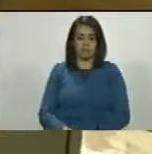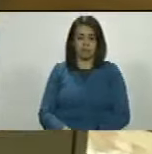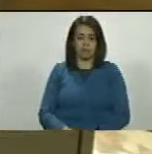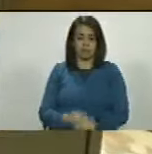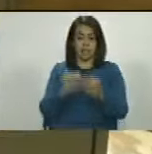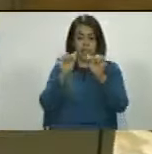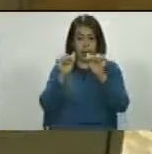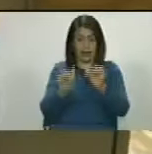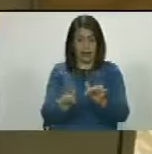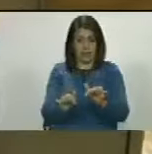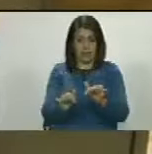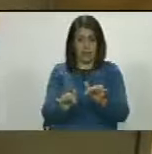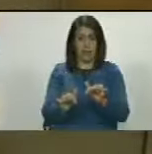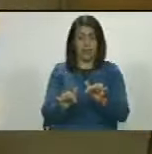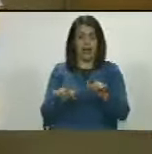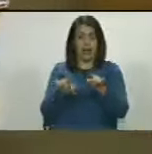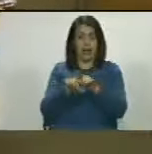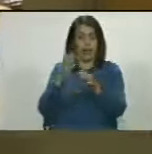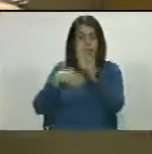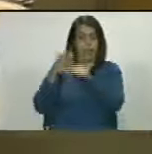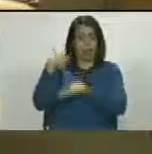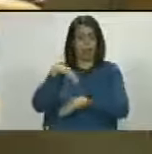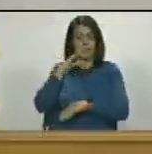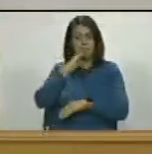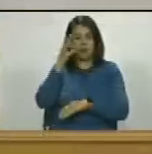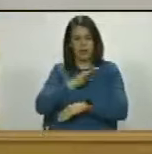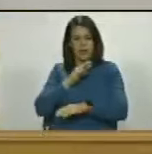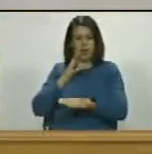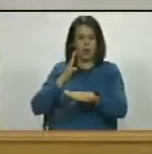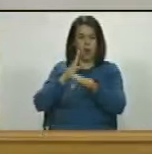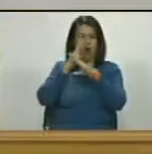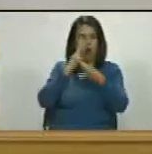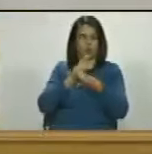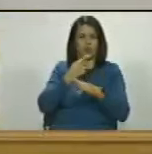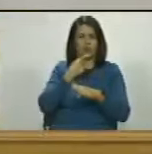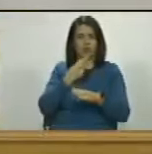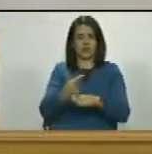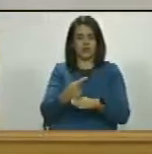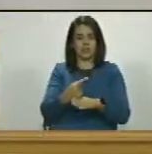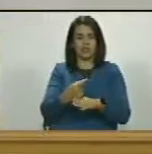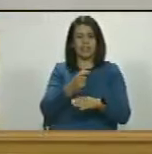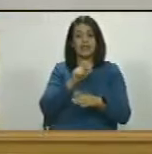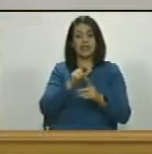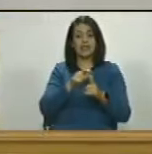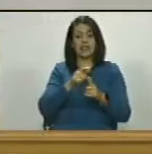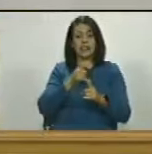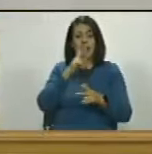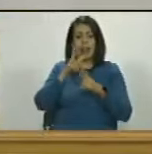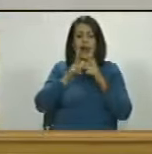aquí cuando rebuznaba eran verdaderos atentados homicidios contra el idioma castellano